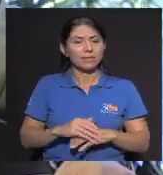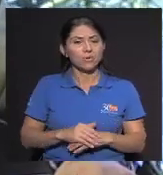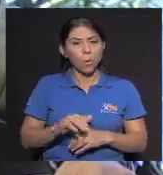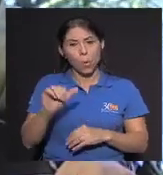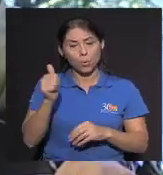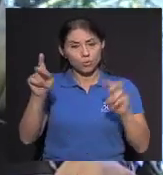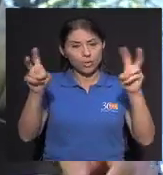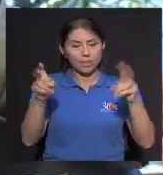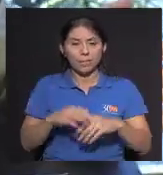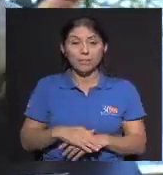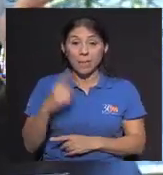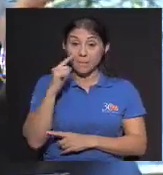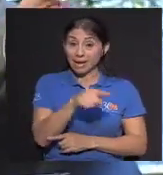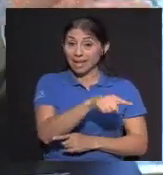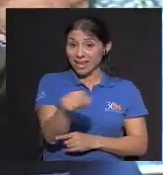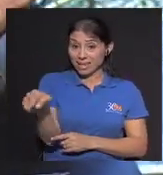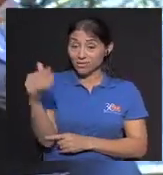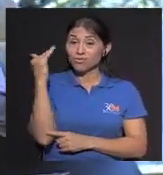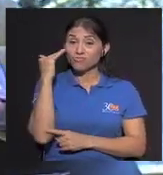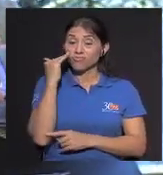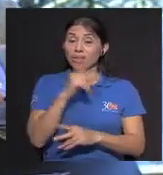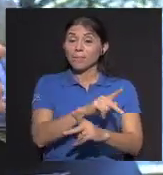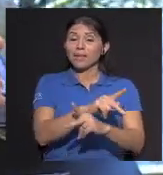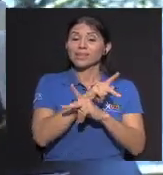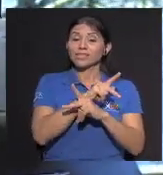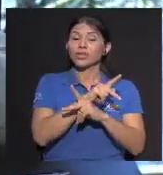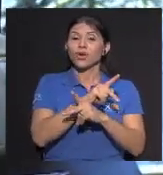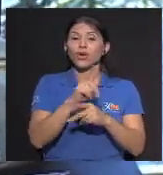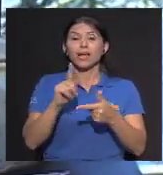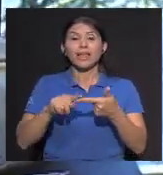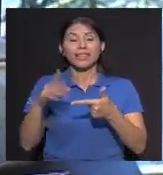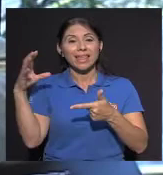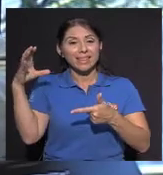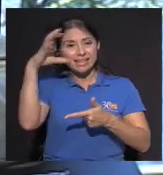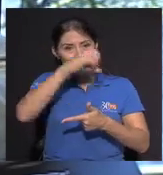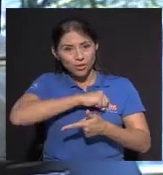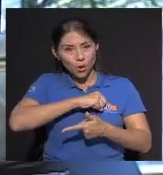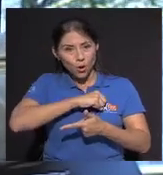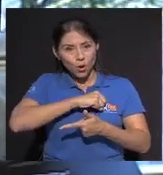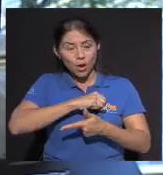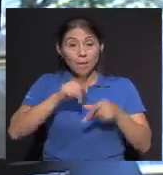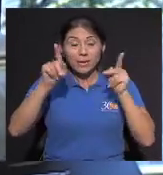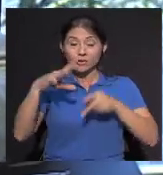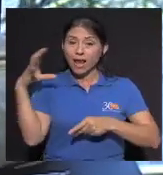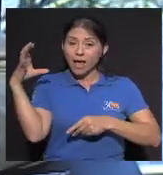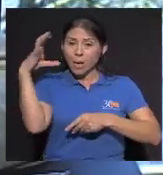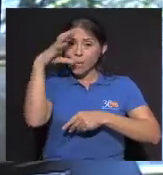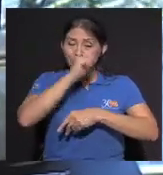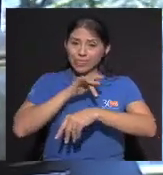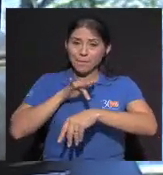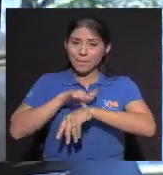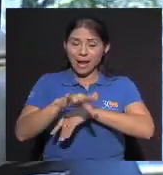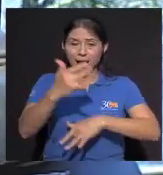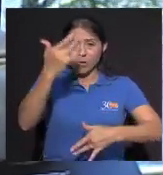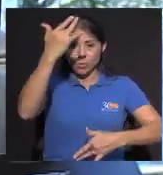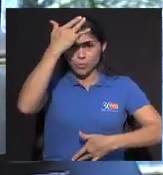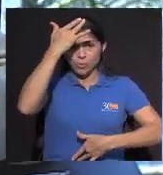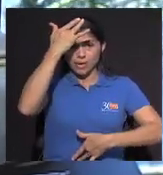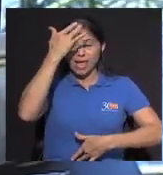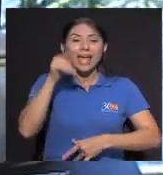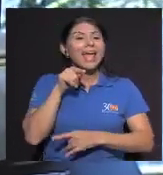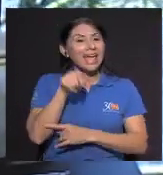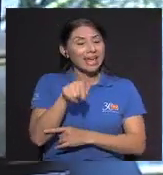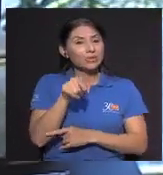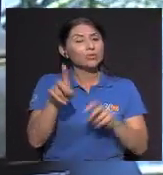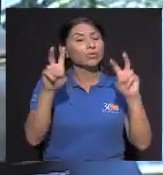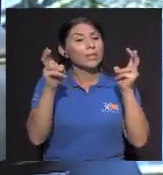que la gente La llevemos De la mano De lo que era Prevención Y lo que es Detención La detección Temprana Yo creo que Es el